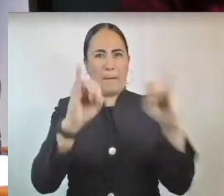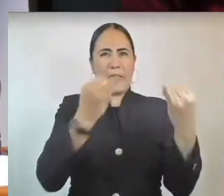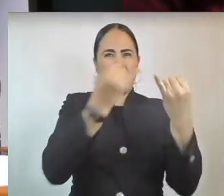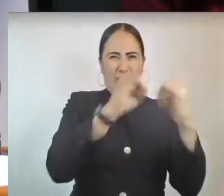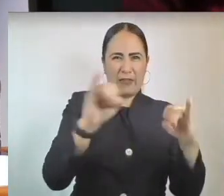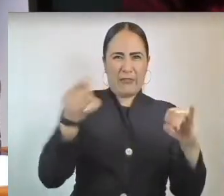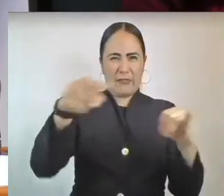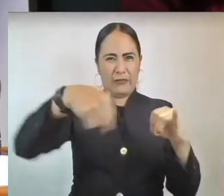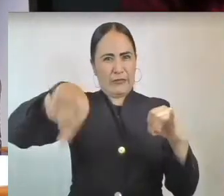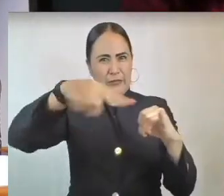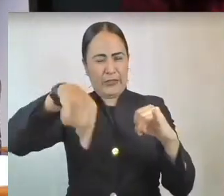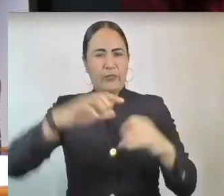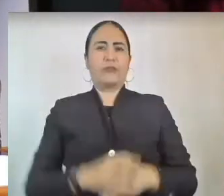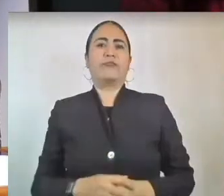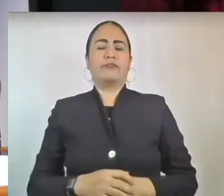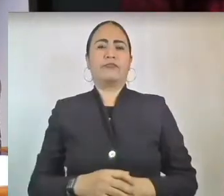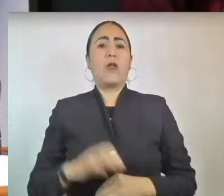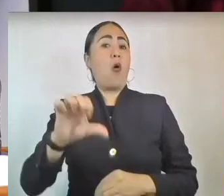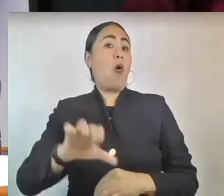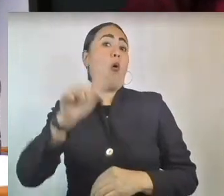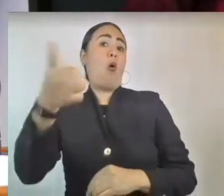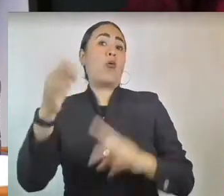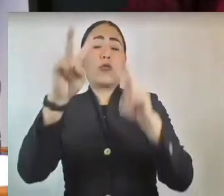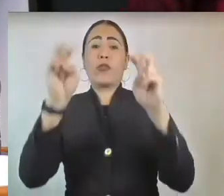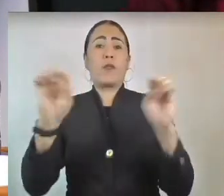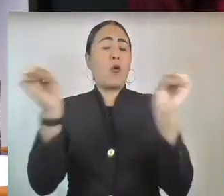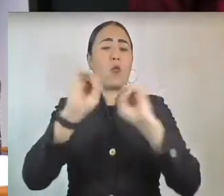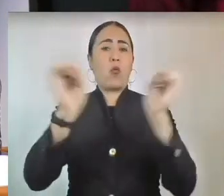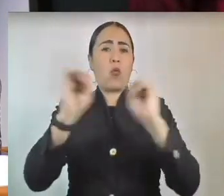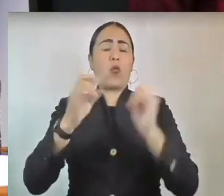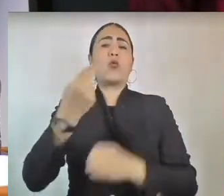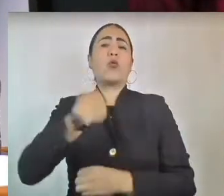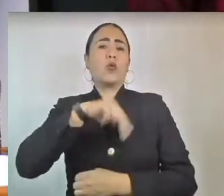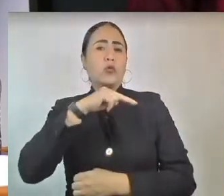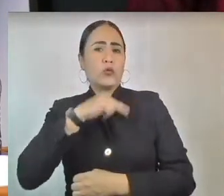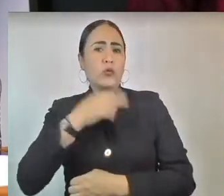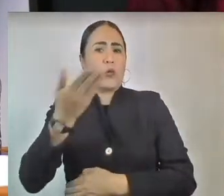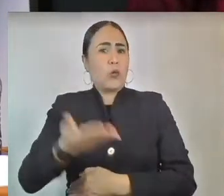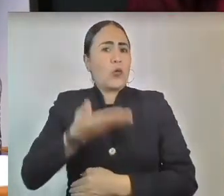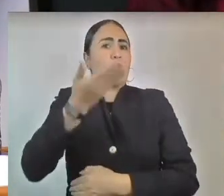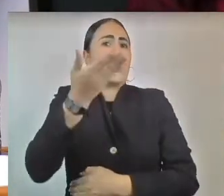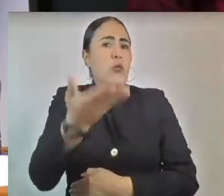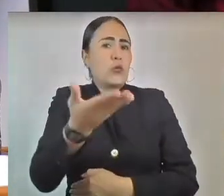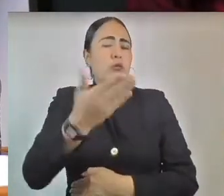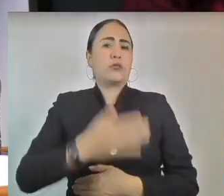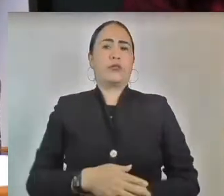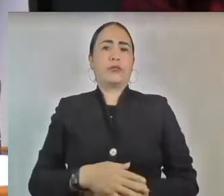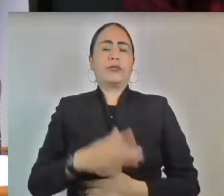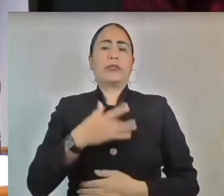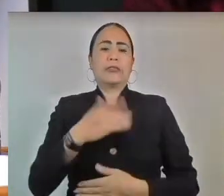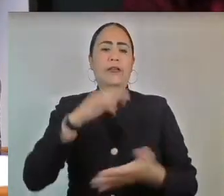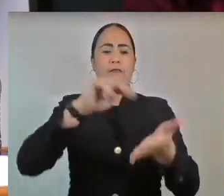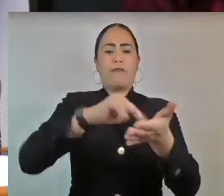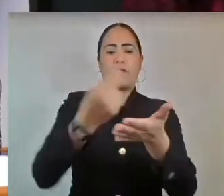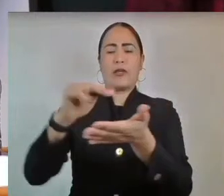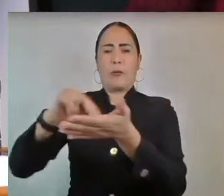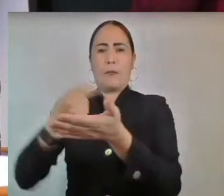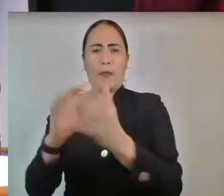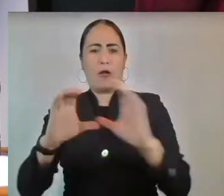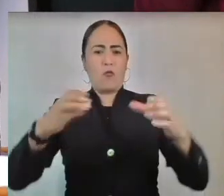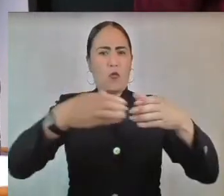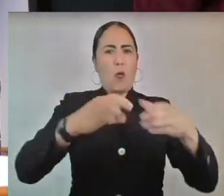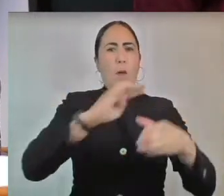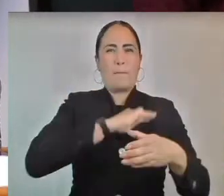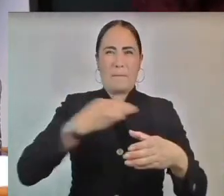otro particular, le expresamos a usted nuestra elevada consideración, firman integrantes de la Junta de